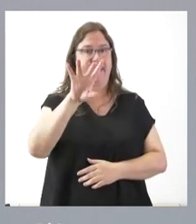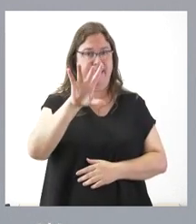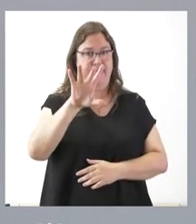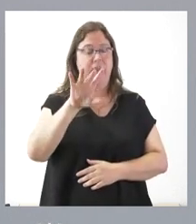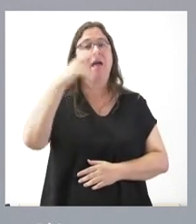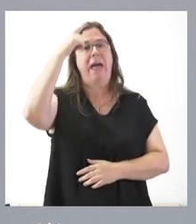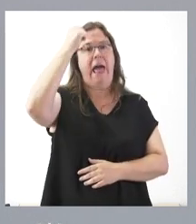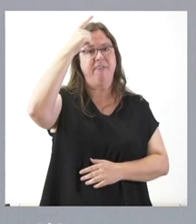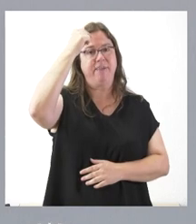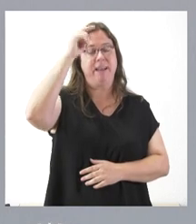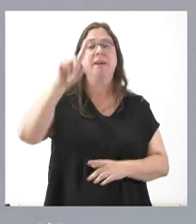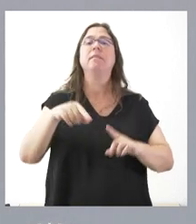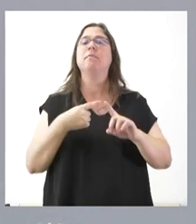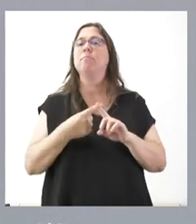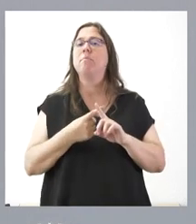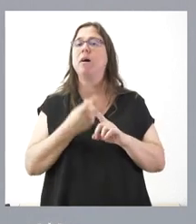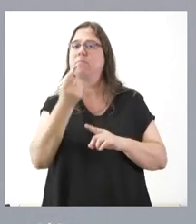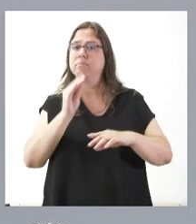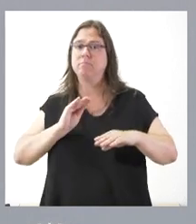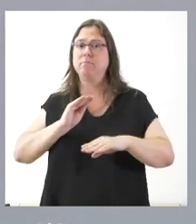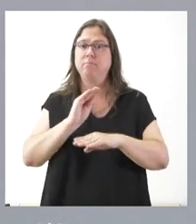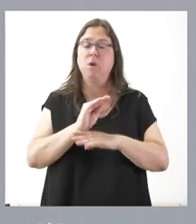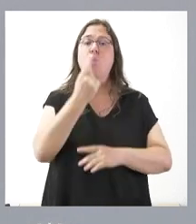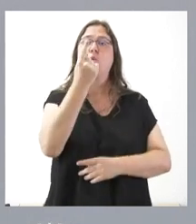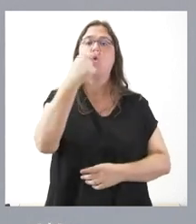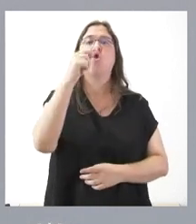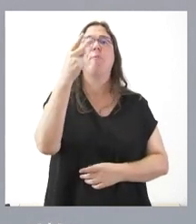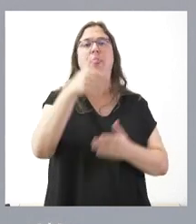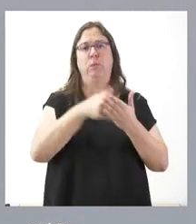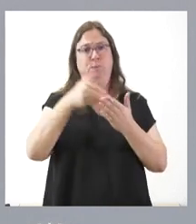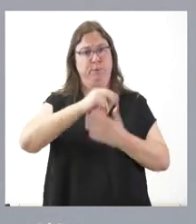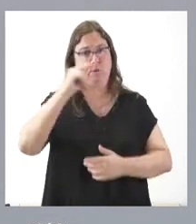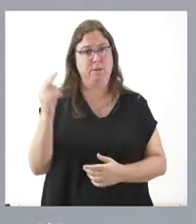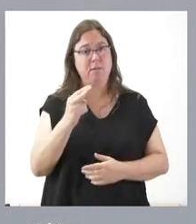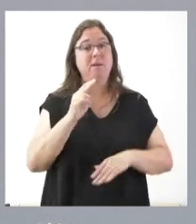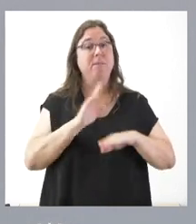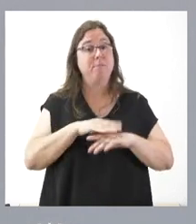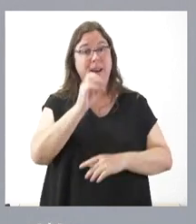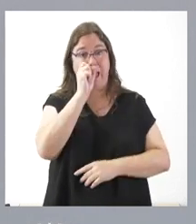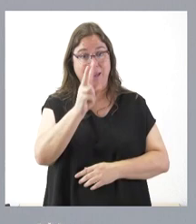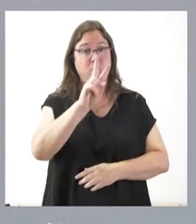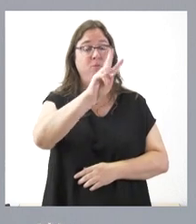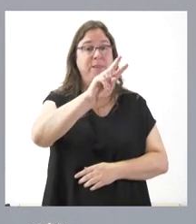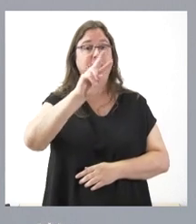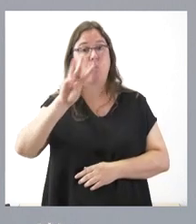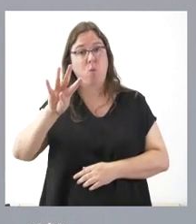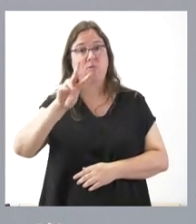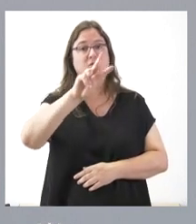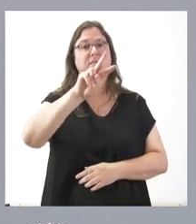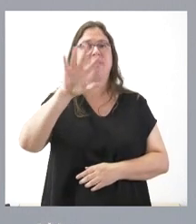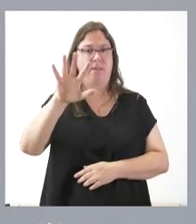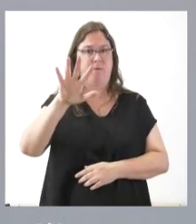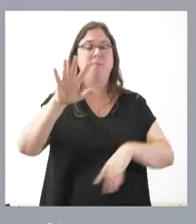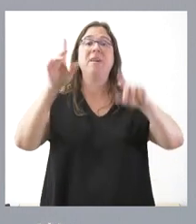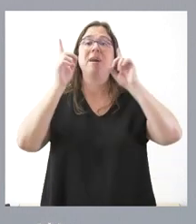en Ávila y tendría un importe de 1,2 millones de euros para los años 24 y 25. En el